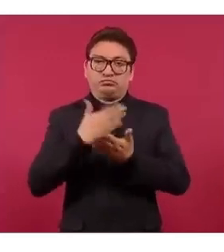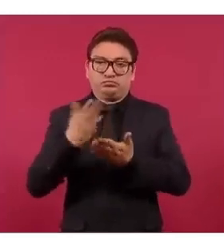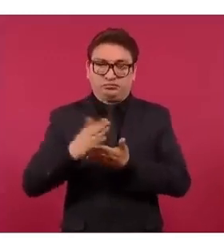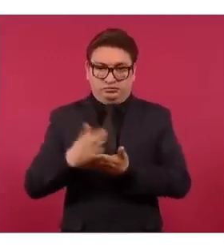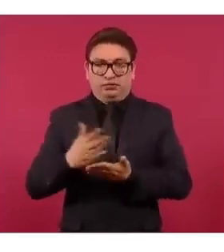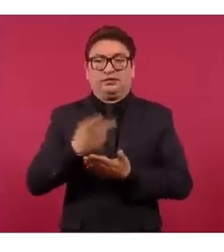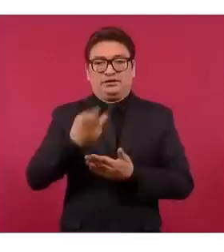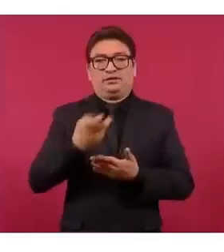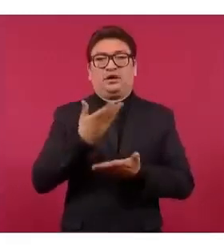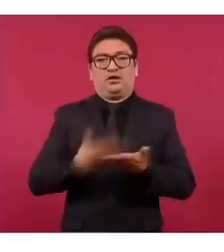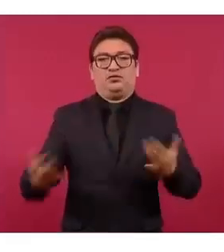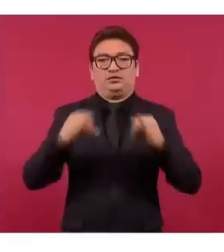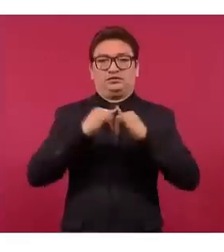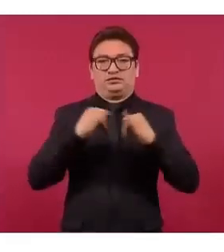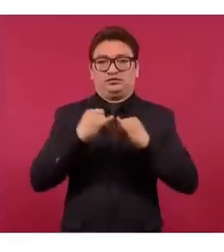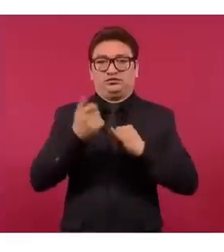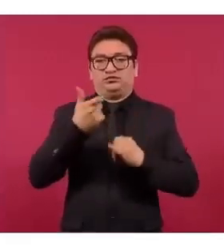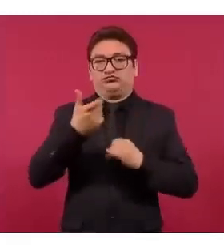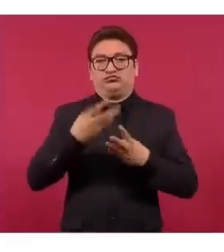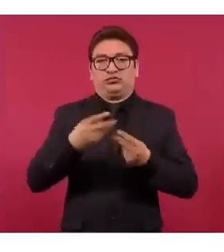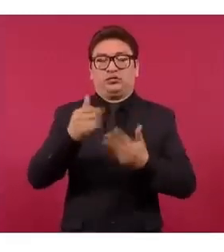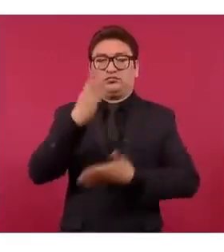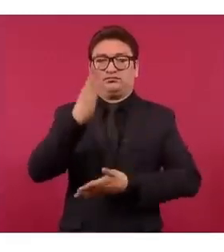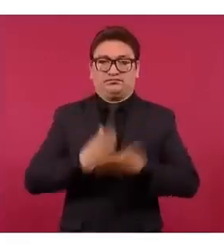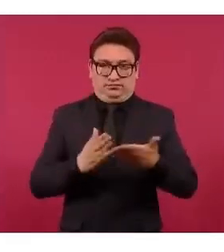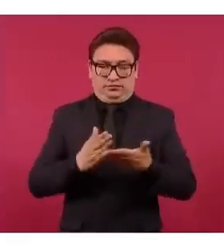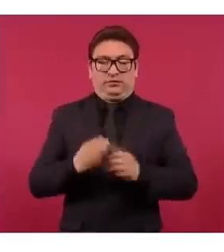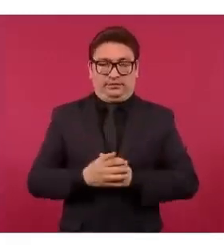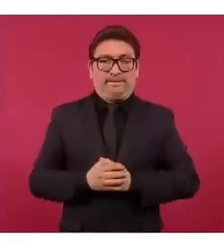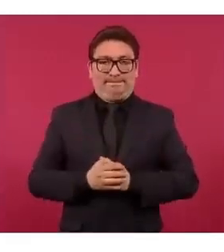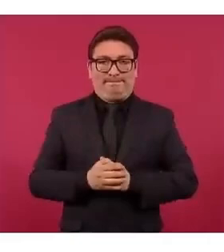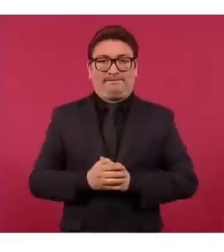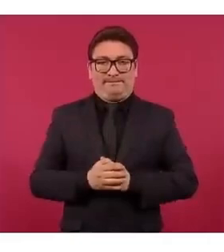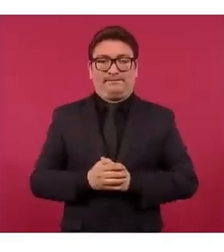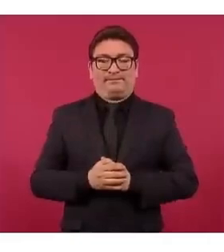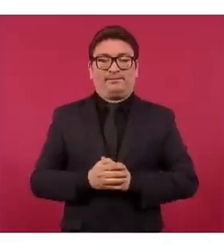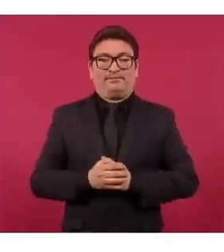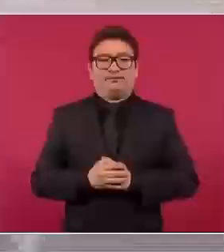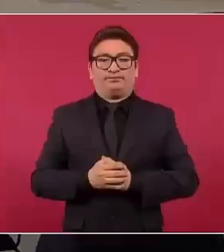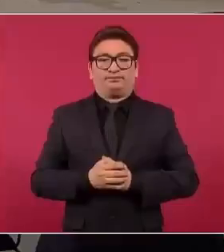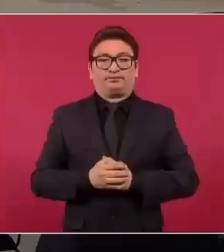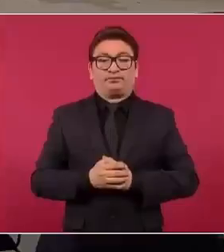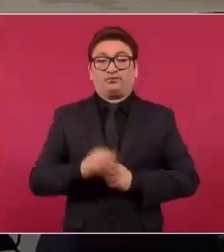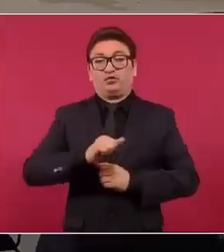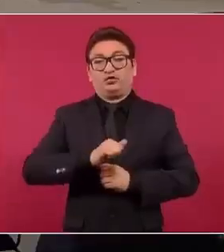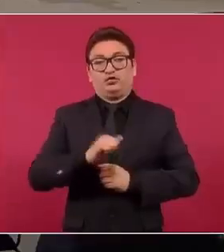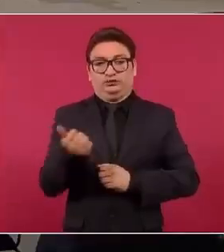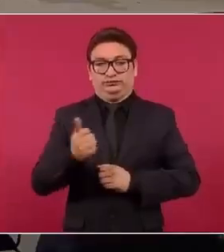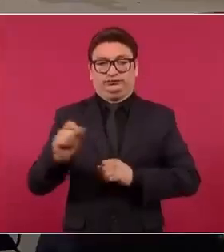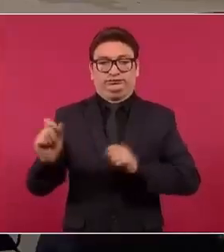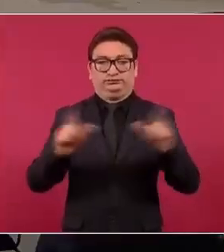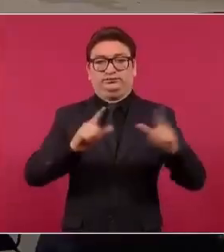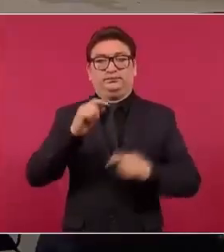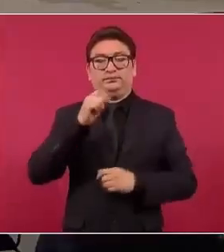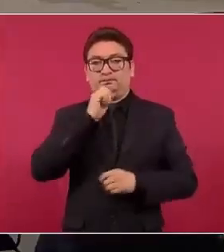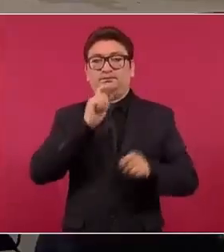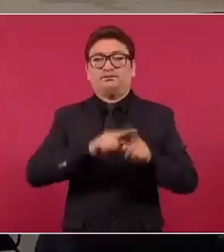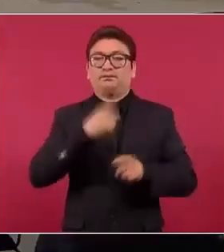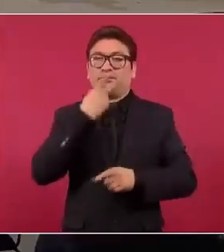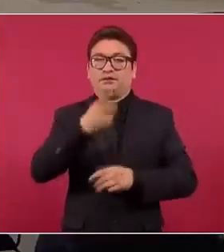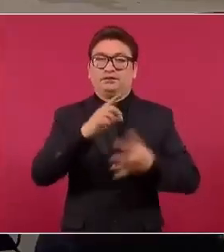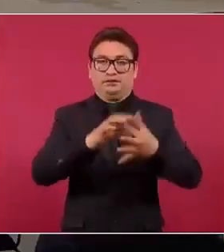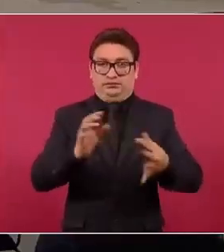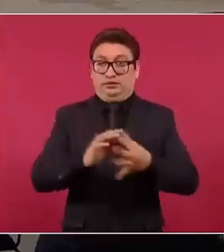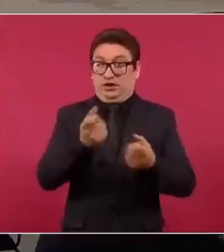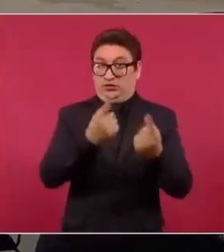Instituto tiene un gasto operativo de la mitad de lo que tenía cuando lo recibimos. La que sigue también, nada más mencionar que para quien ya